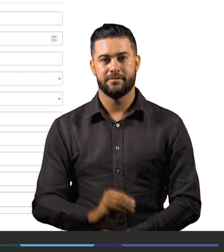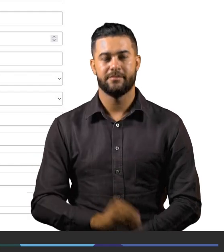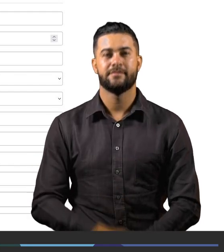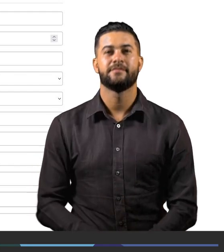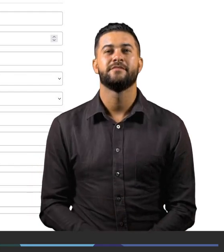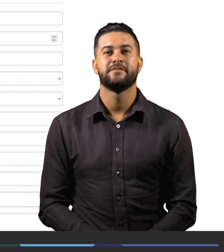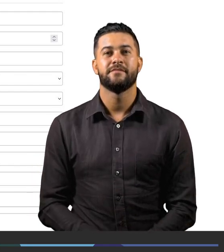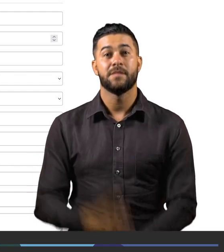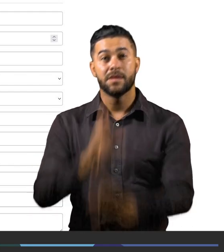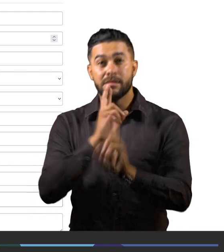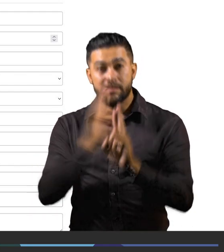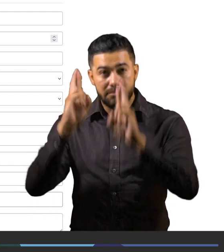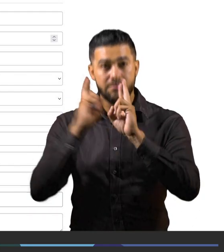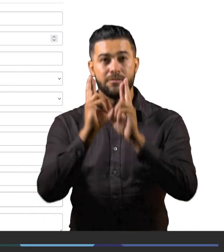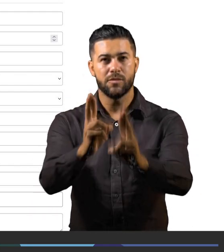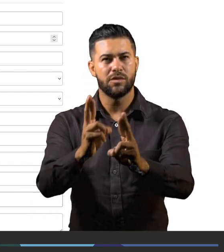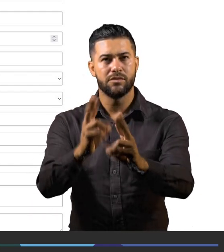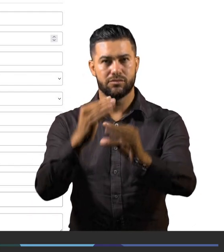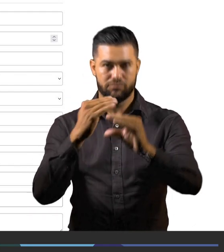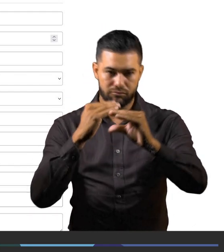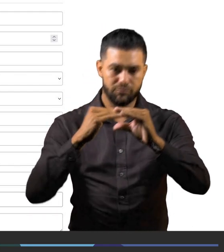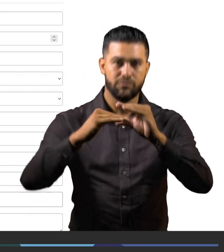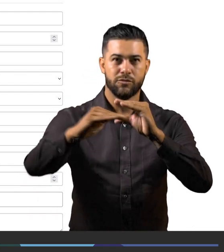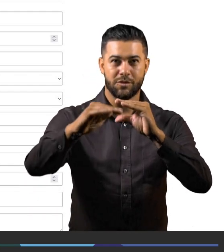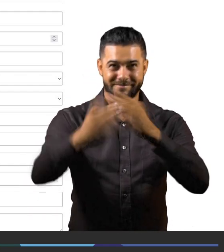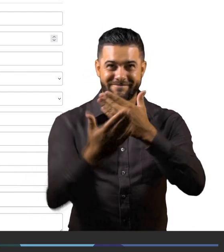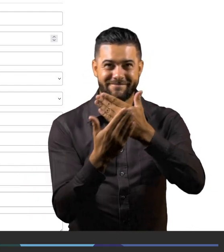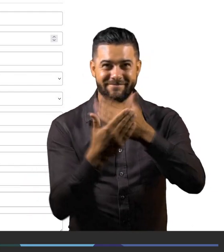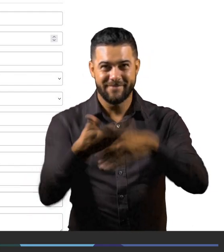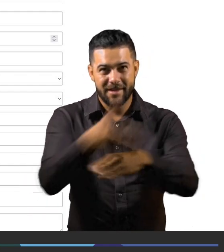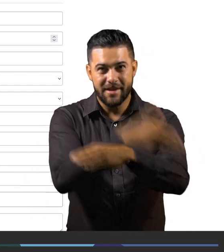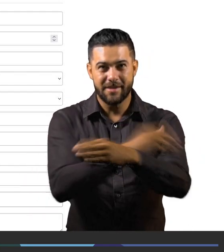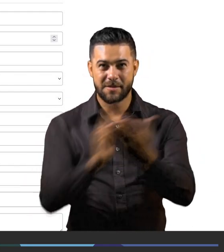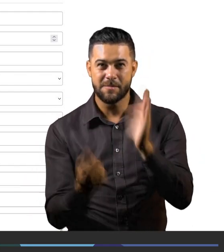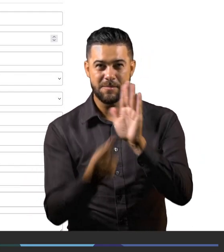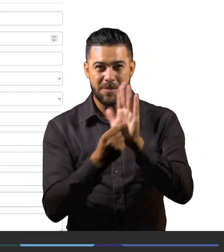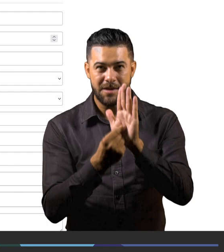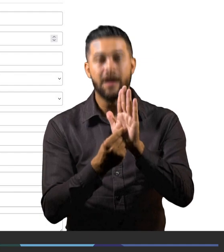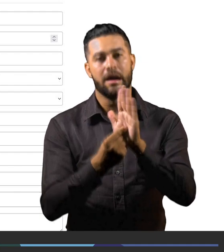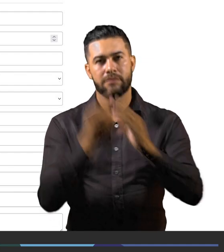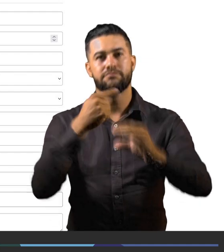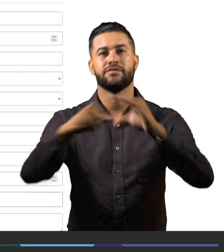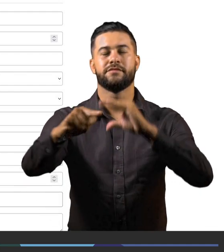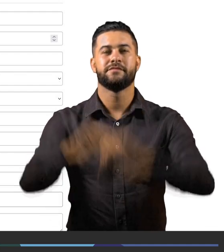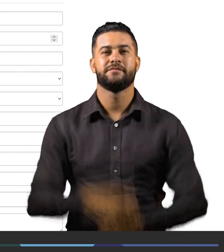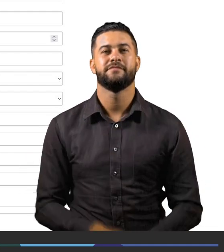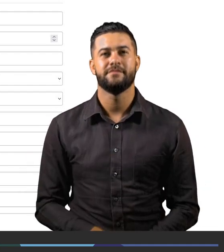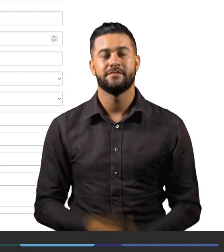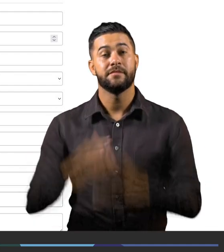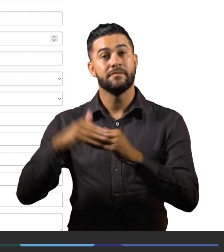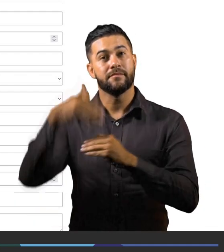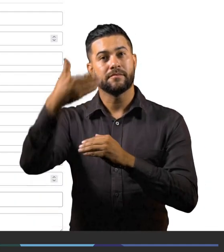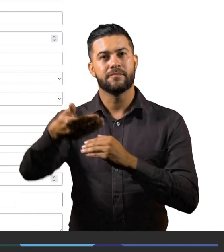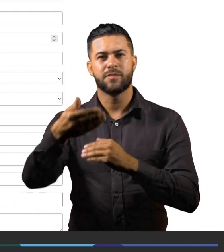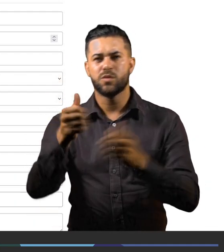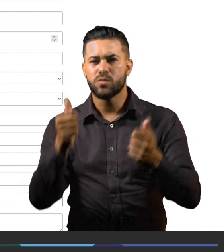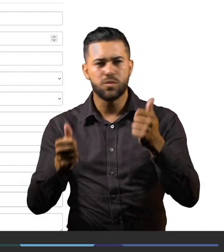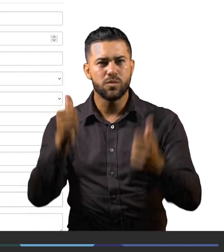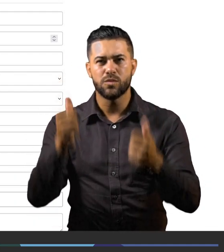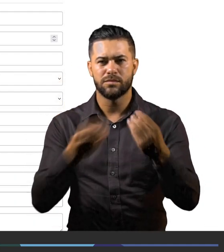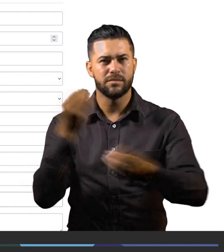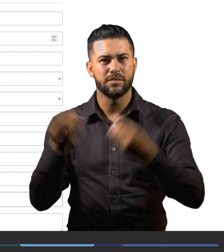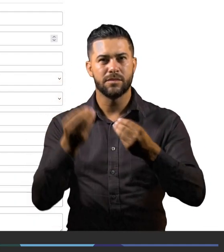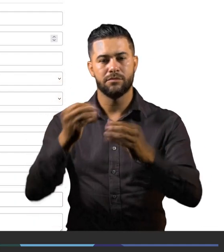La respuesta llegará al correo electrónico registrado. Después, presionas la opción